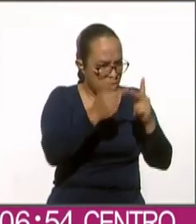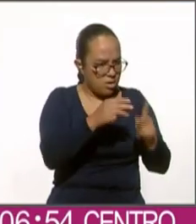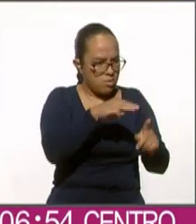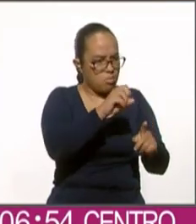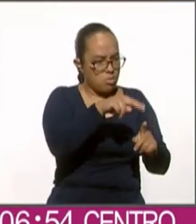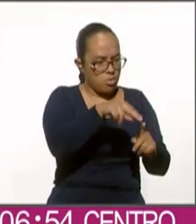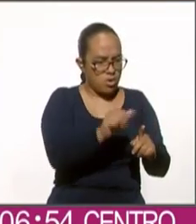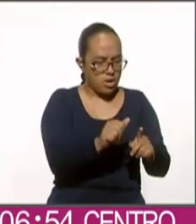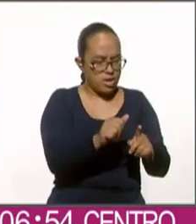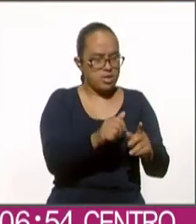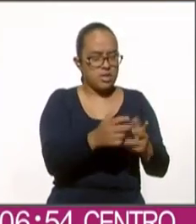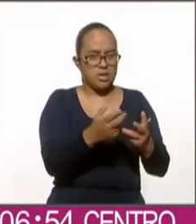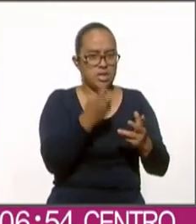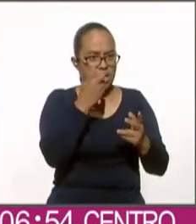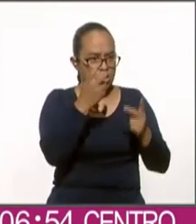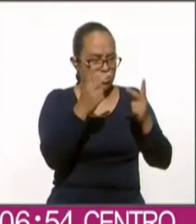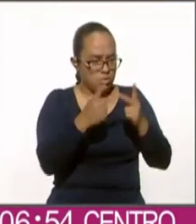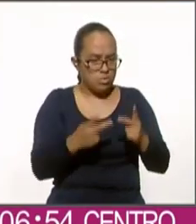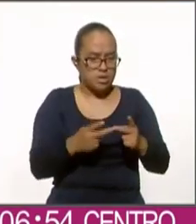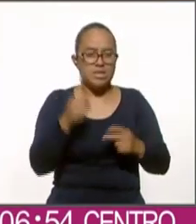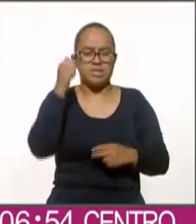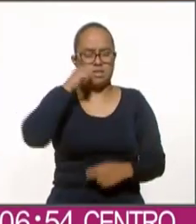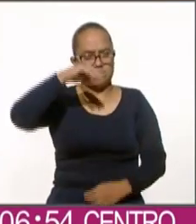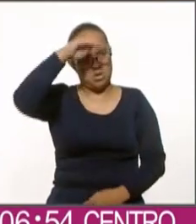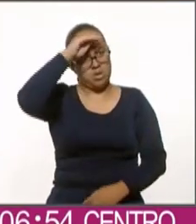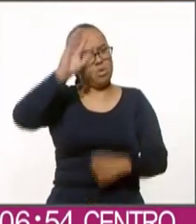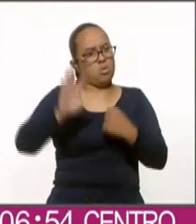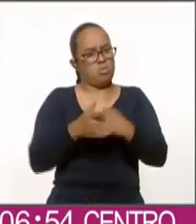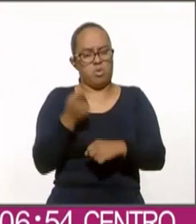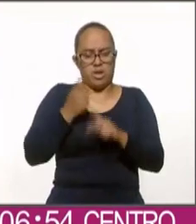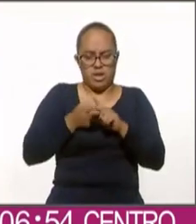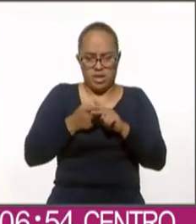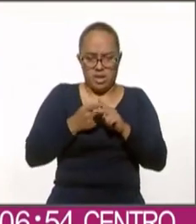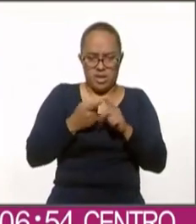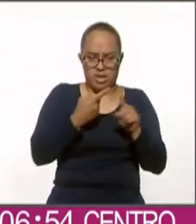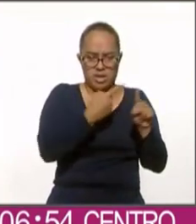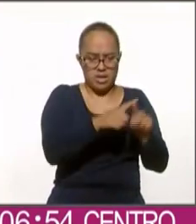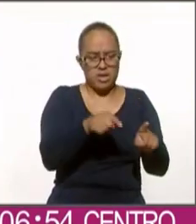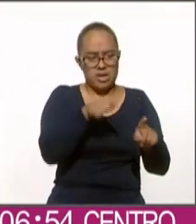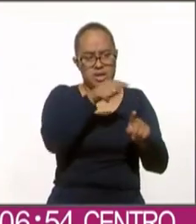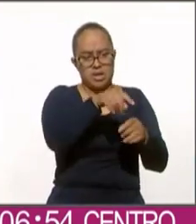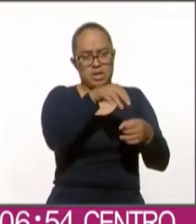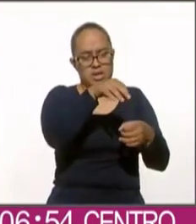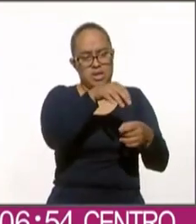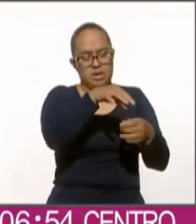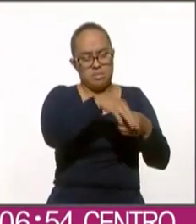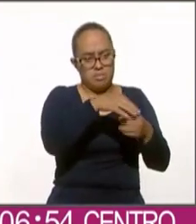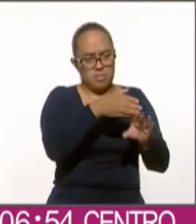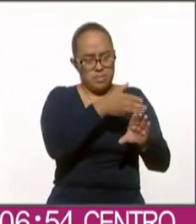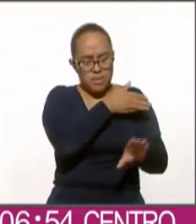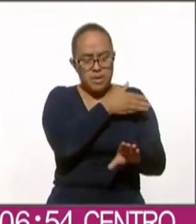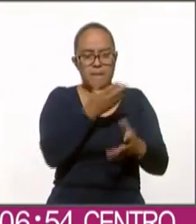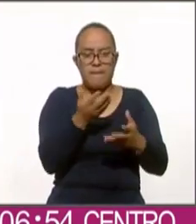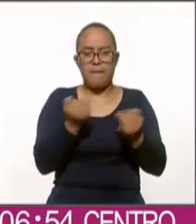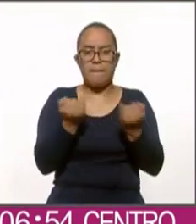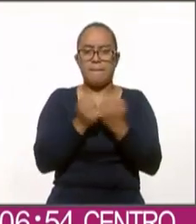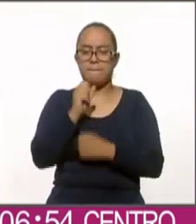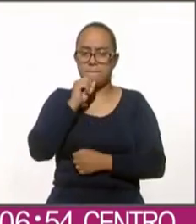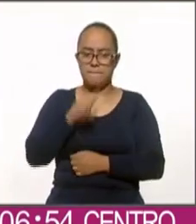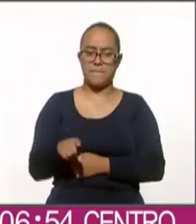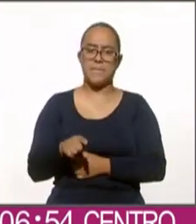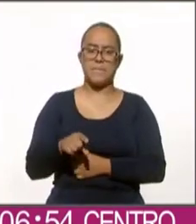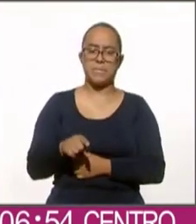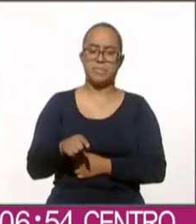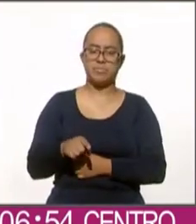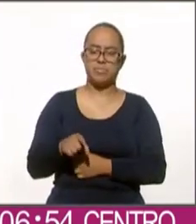Morena por ejemplo siempre se preguntan ¿por qué difieren las mediciones entre lo que dice una preelectoral y lo que dice el